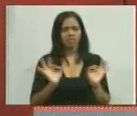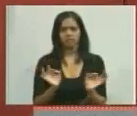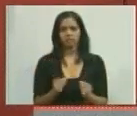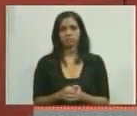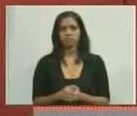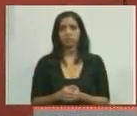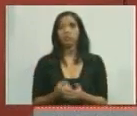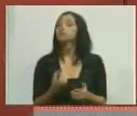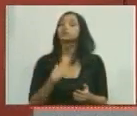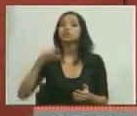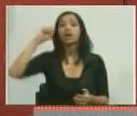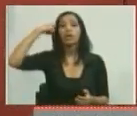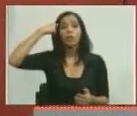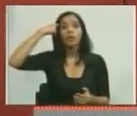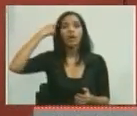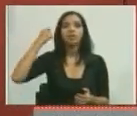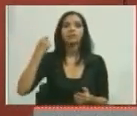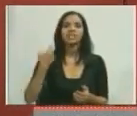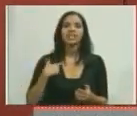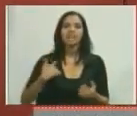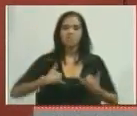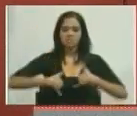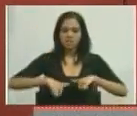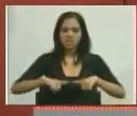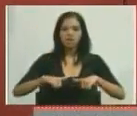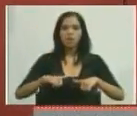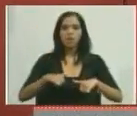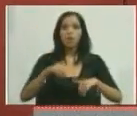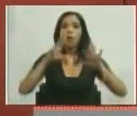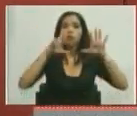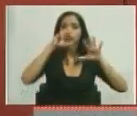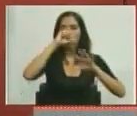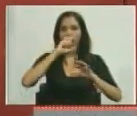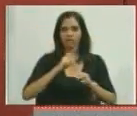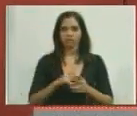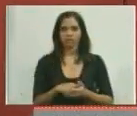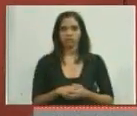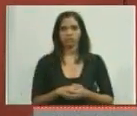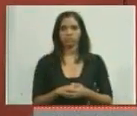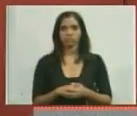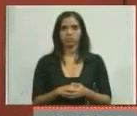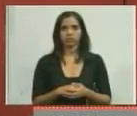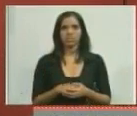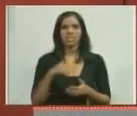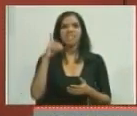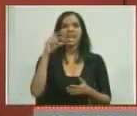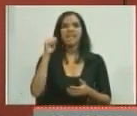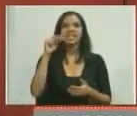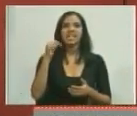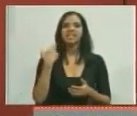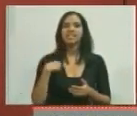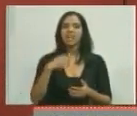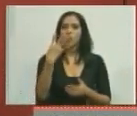Yo recuerdo, mira, tenía David, mi hijo, 8 años. Daniela tenía 4.